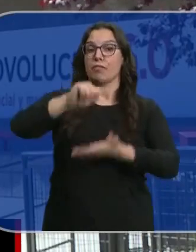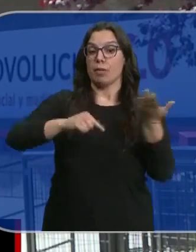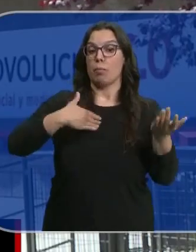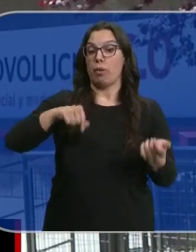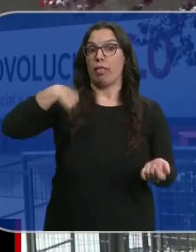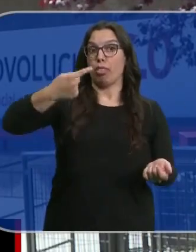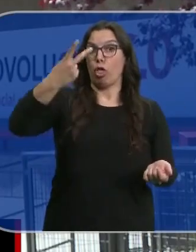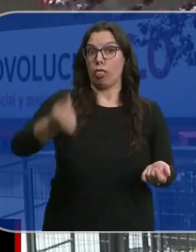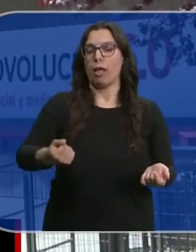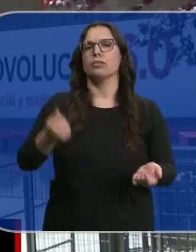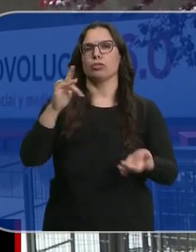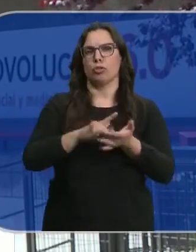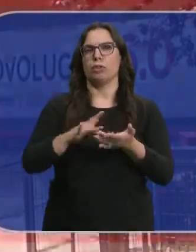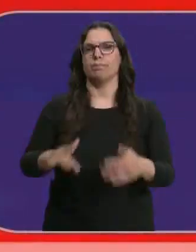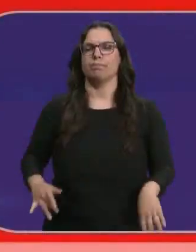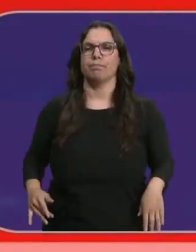pasado mañana.